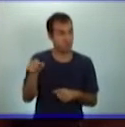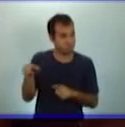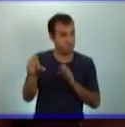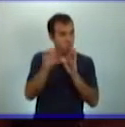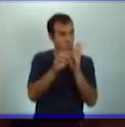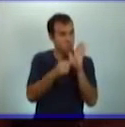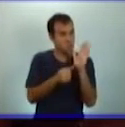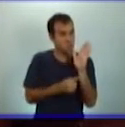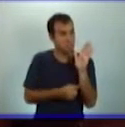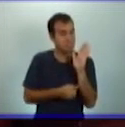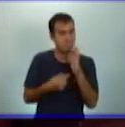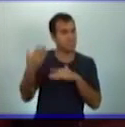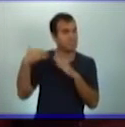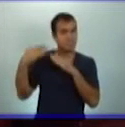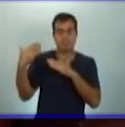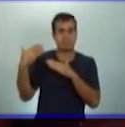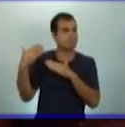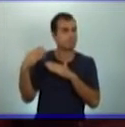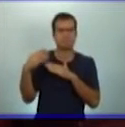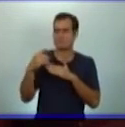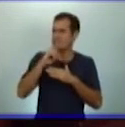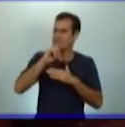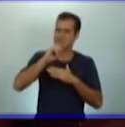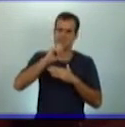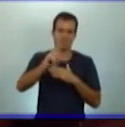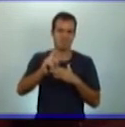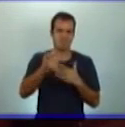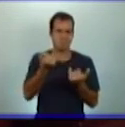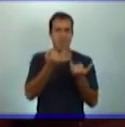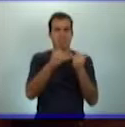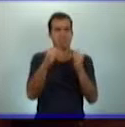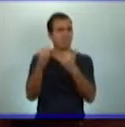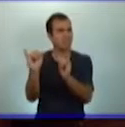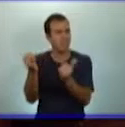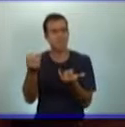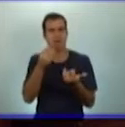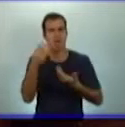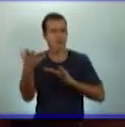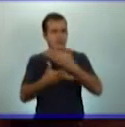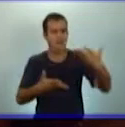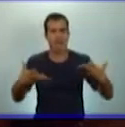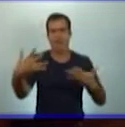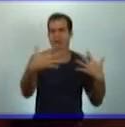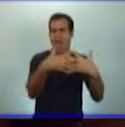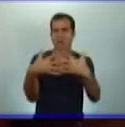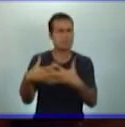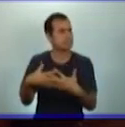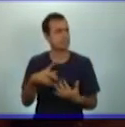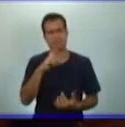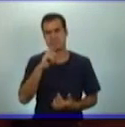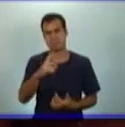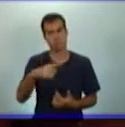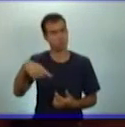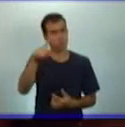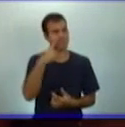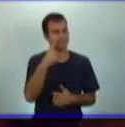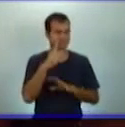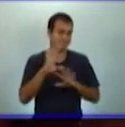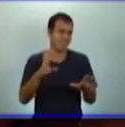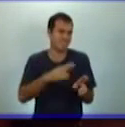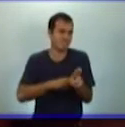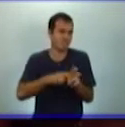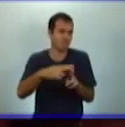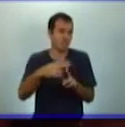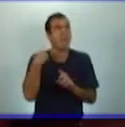que fuera con todos y mucho menos para el bien de todos. Tú conoces muy bien por historia las